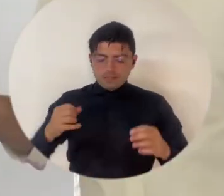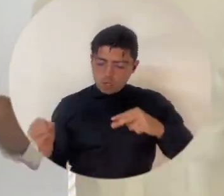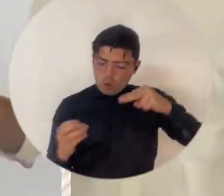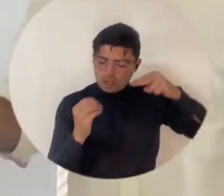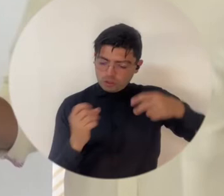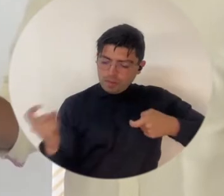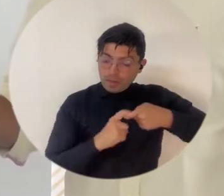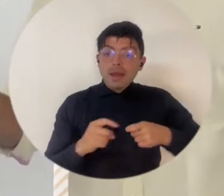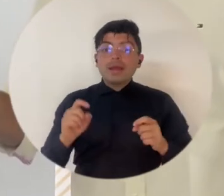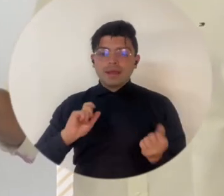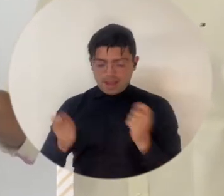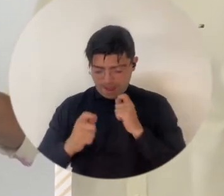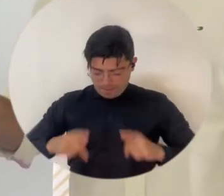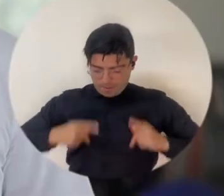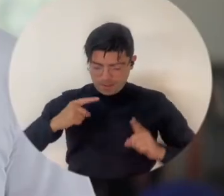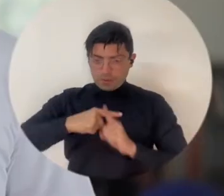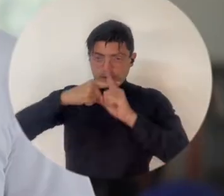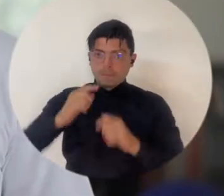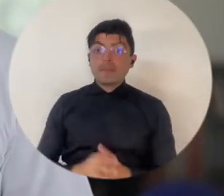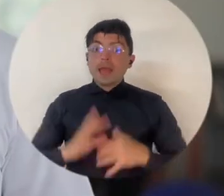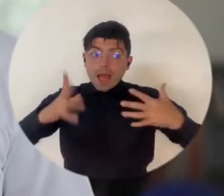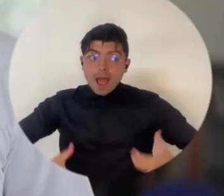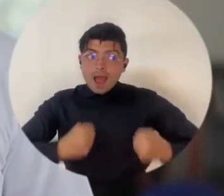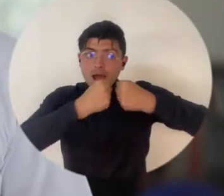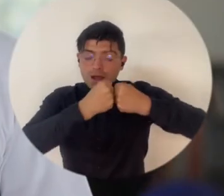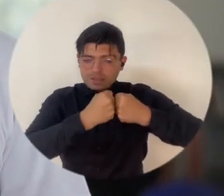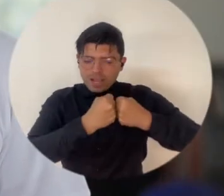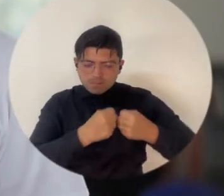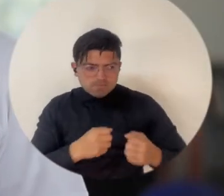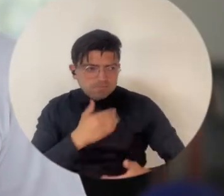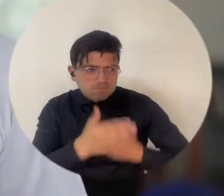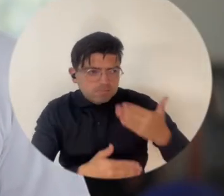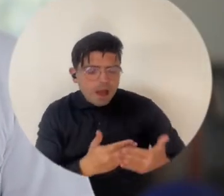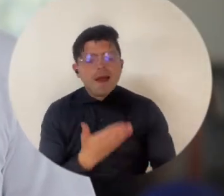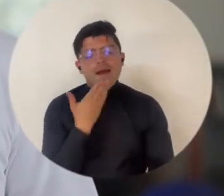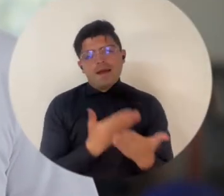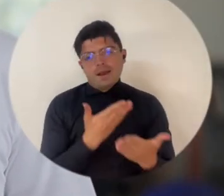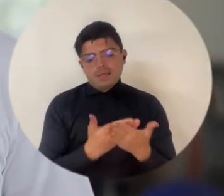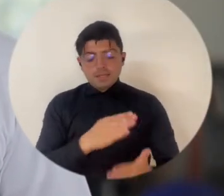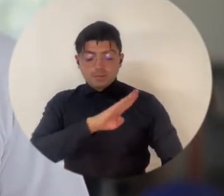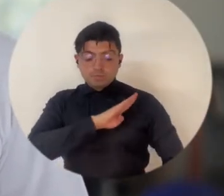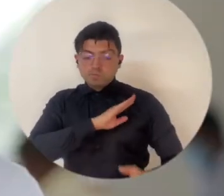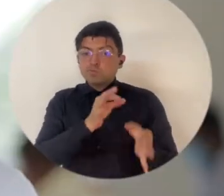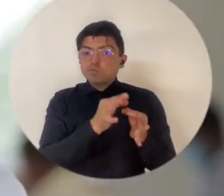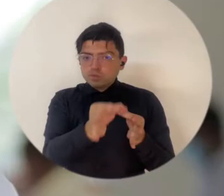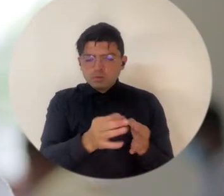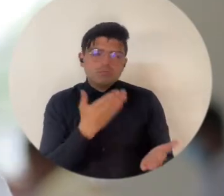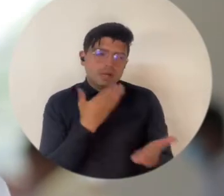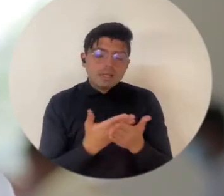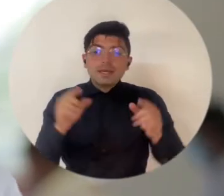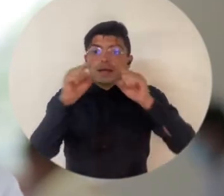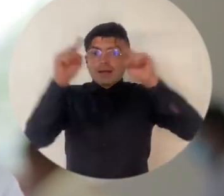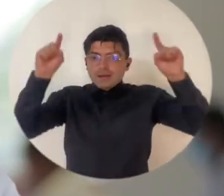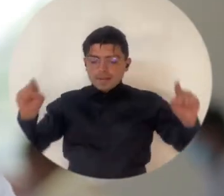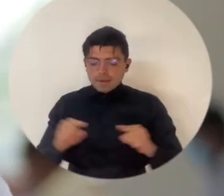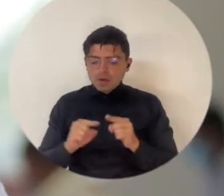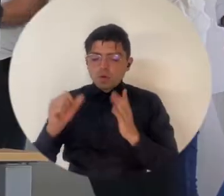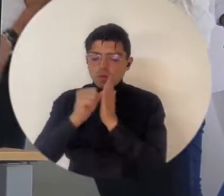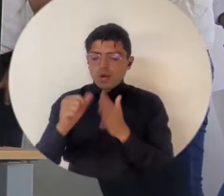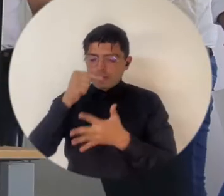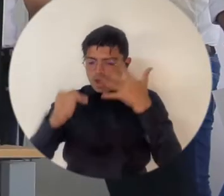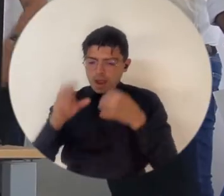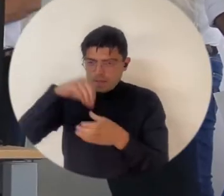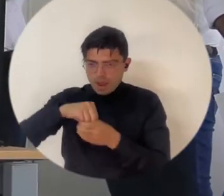Esta alianza que se viene consolidando es virtud de un trabajo que se ha avanzado con la Alcaldía de Pueblo Viejo. En el marco de un programa integrado que